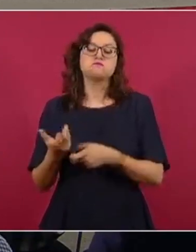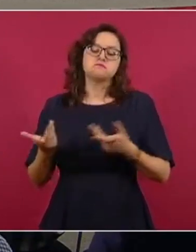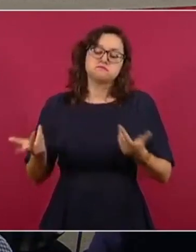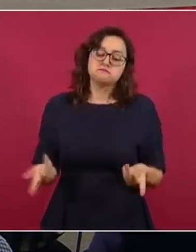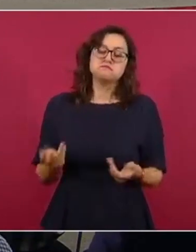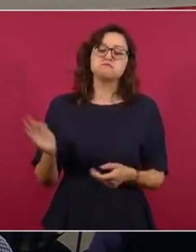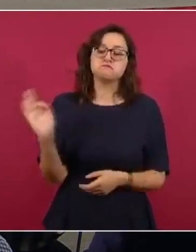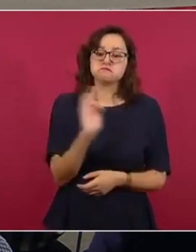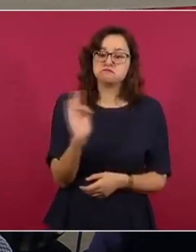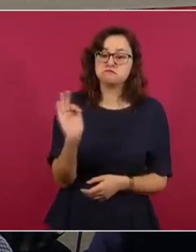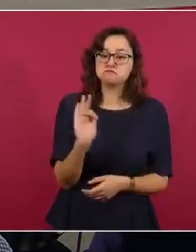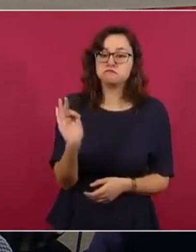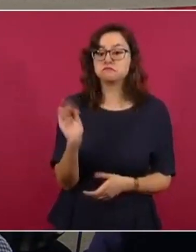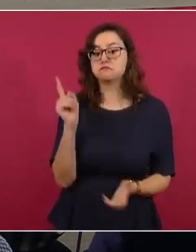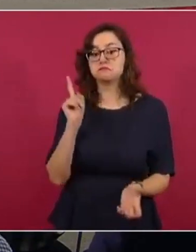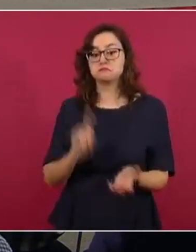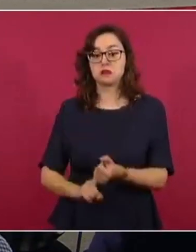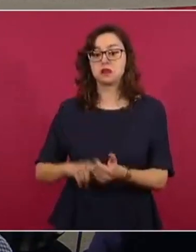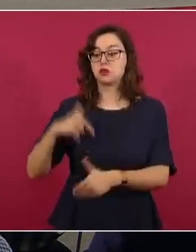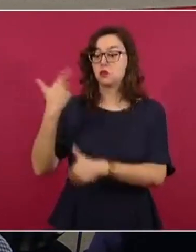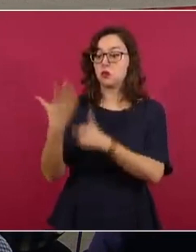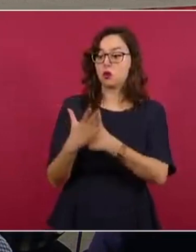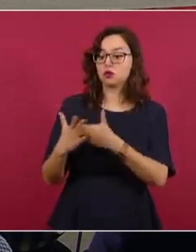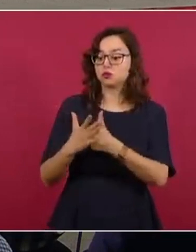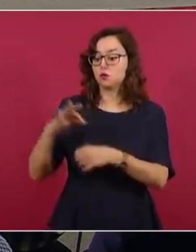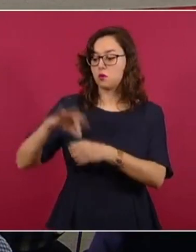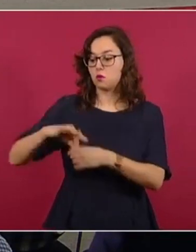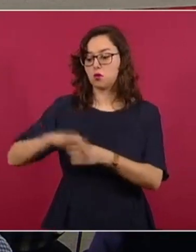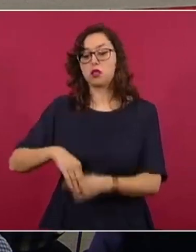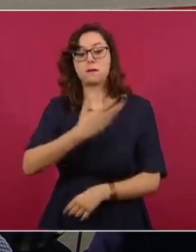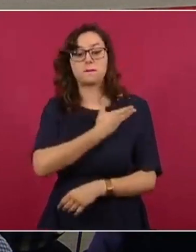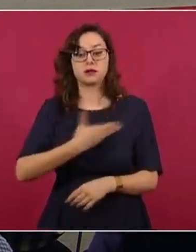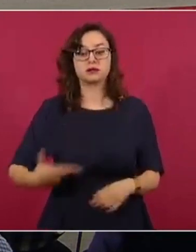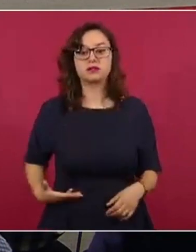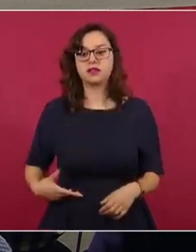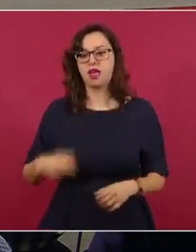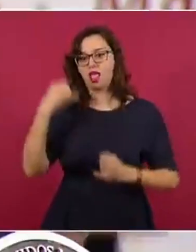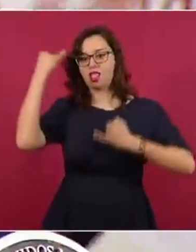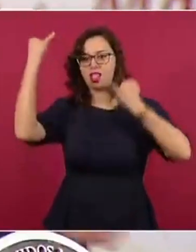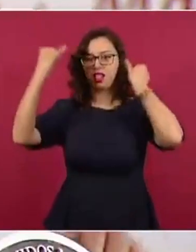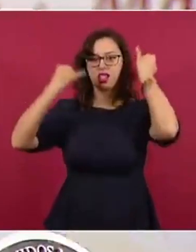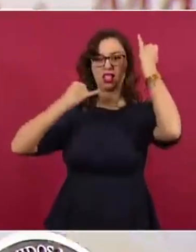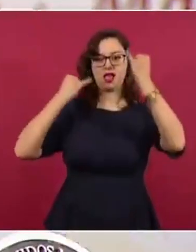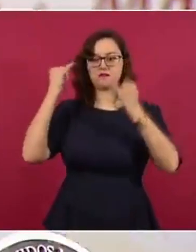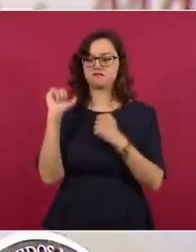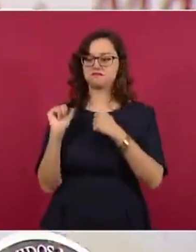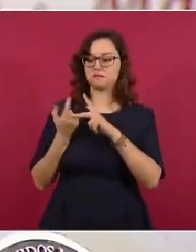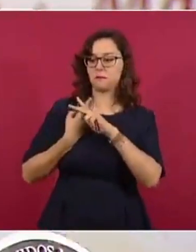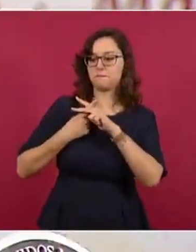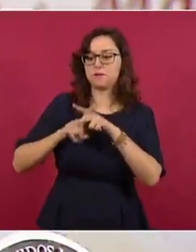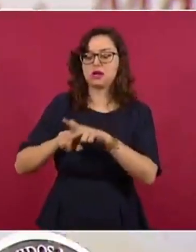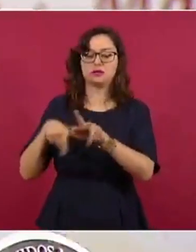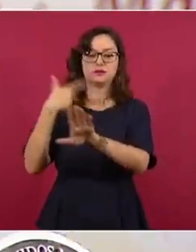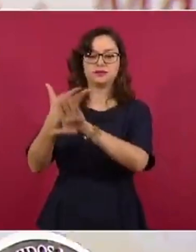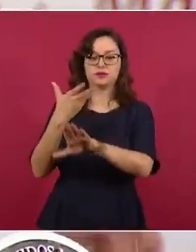o de la posible elección del nuevo o la nueva presidenta del tribunal que se celebrará el día primero del